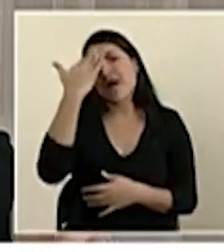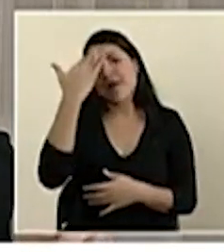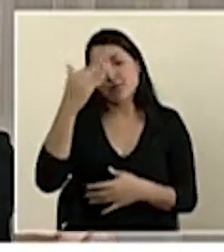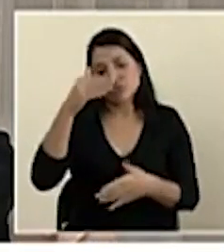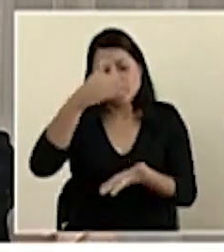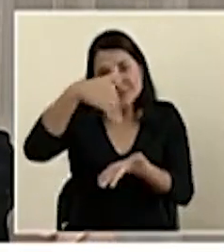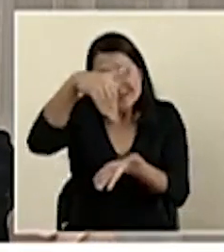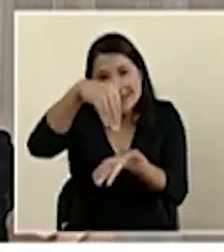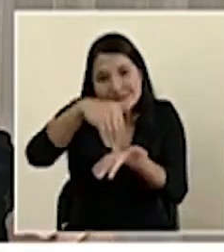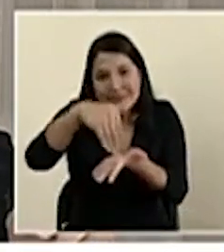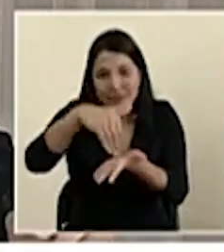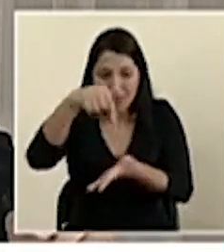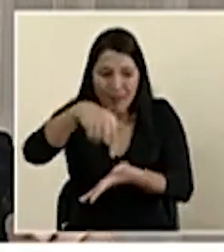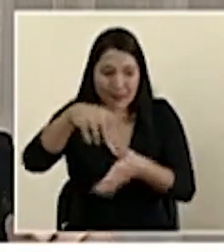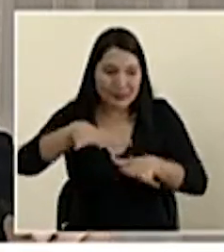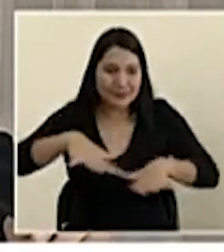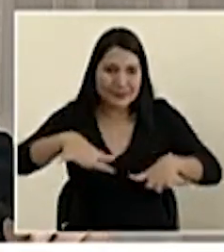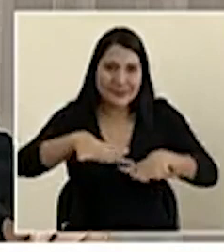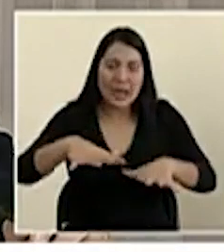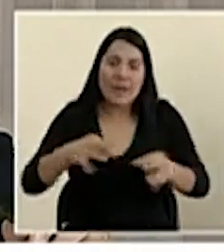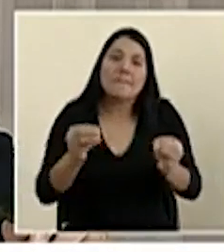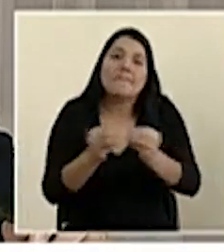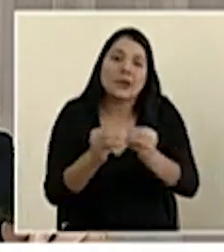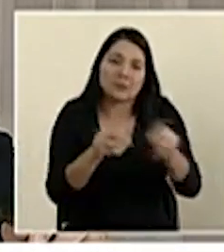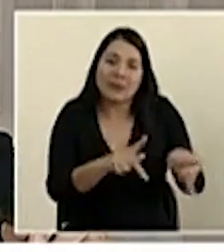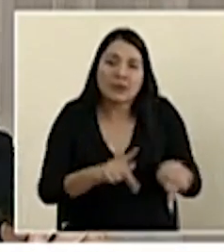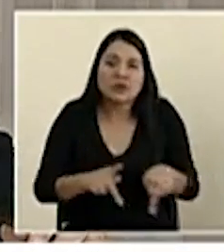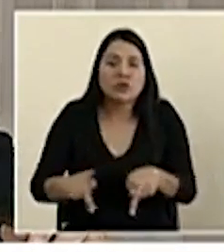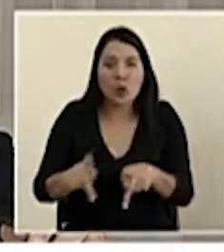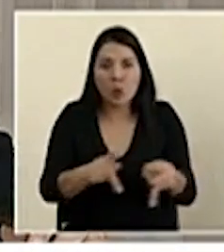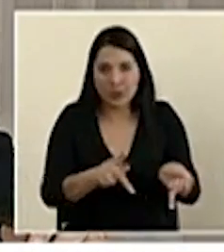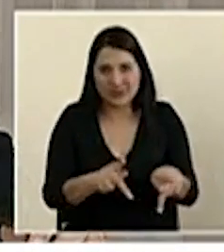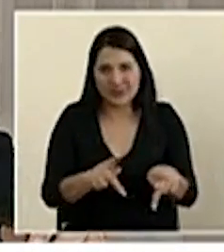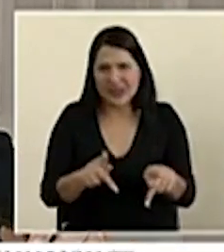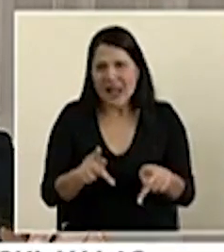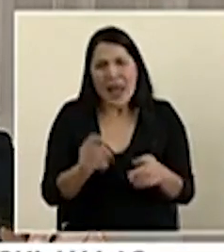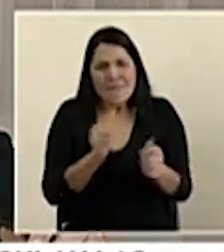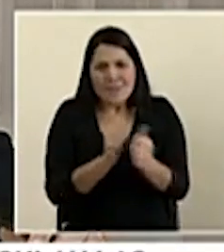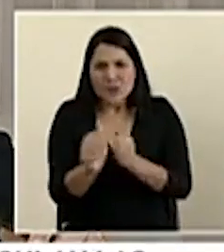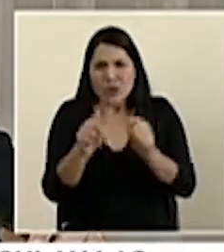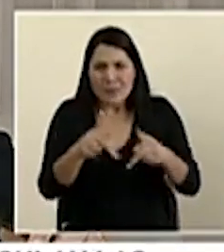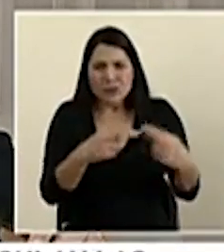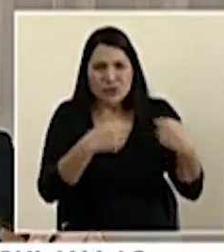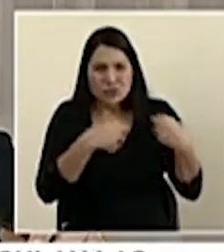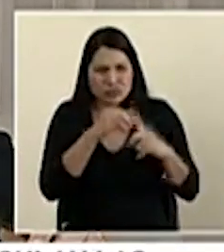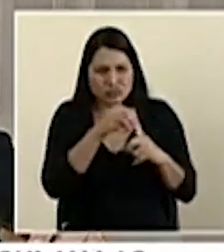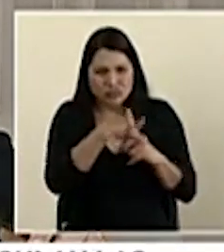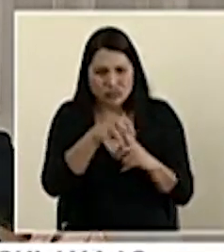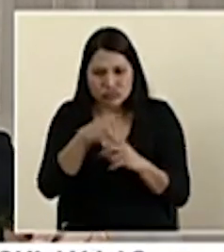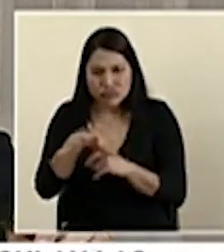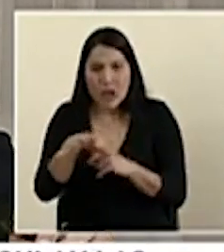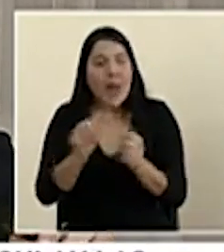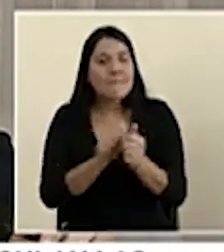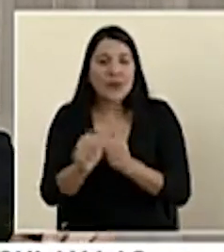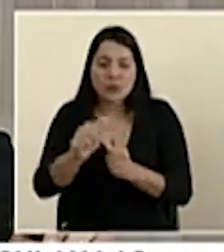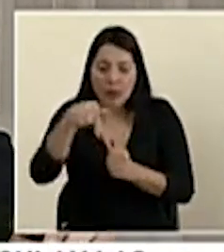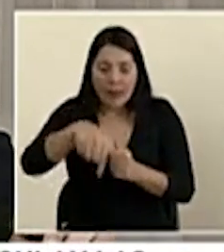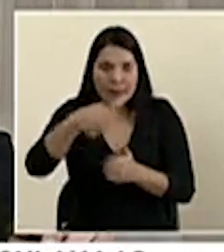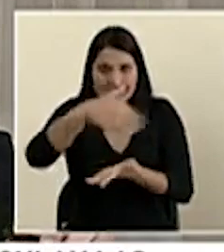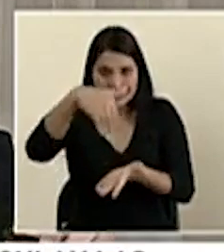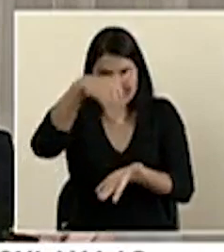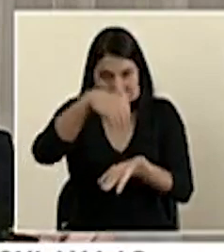densidad poblacional, he hecho que muchos de los clústeres, los agrupamientos de casos que hemos tenido más grandes se encuentran en el gran área